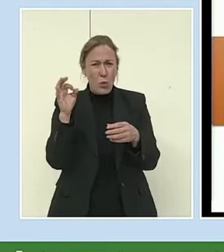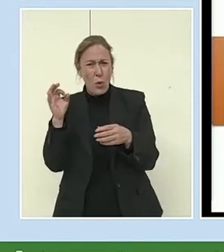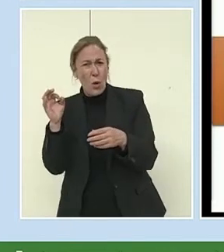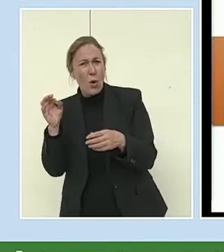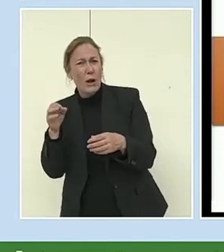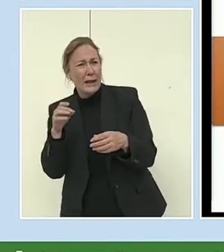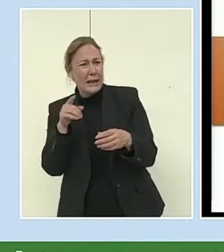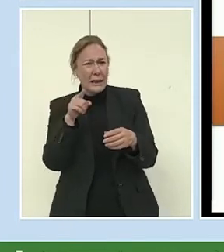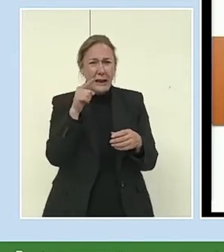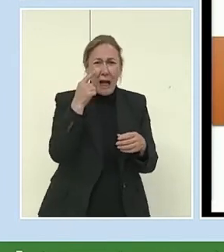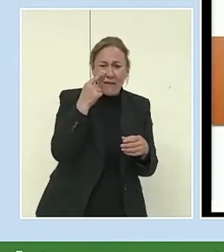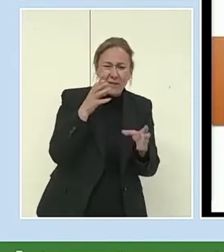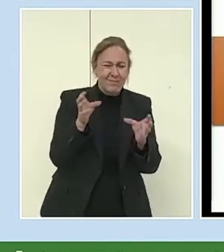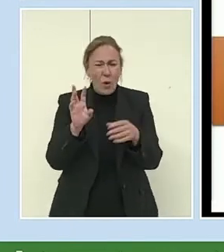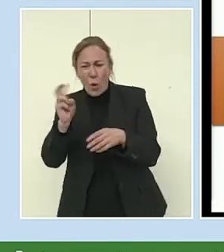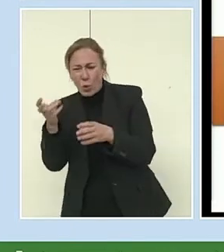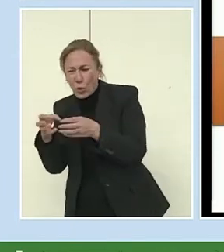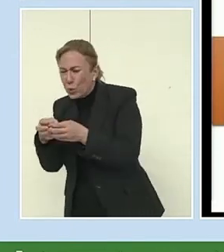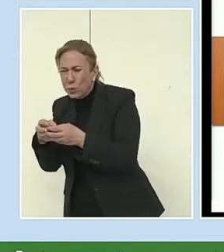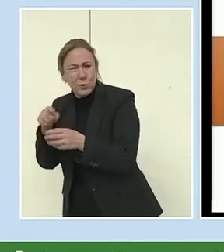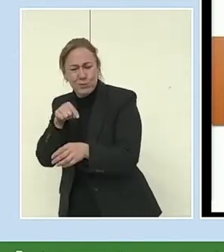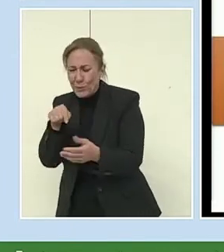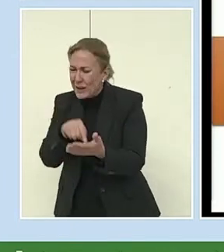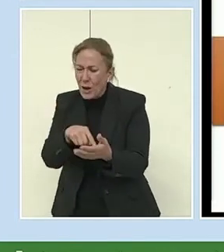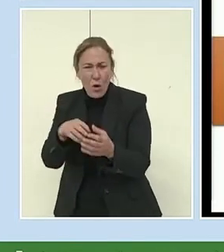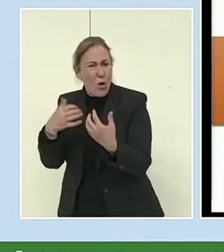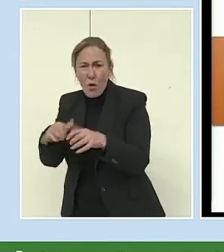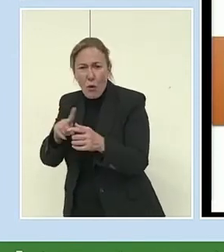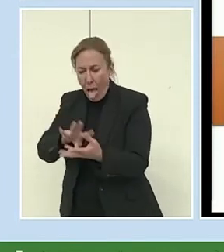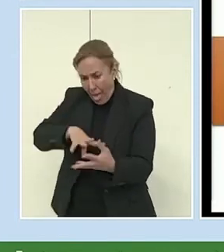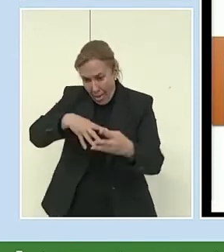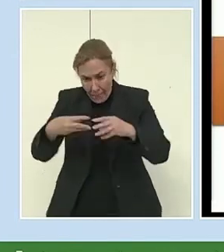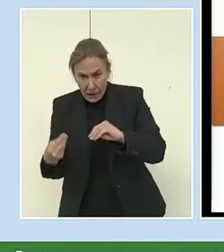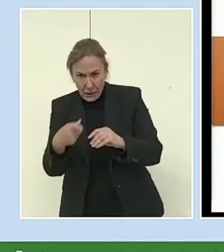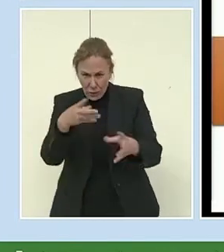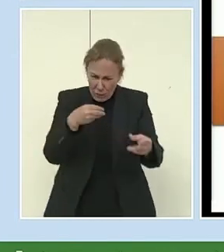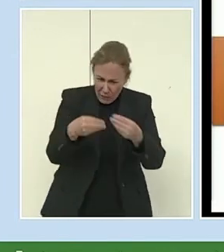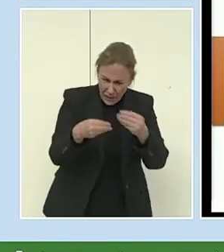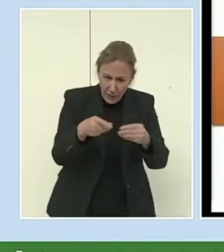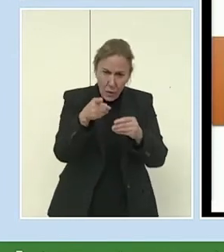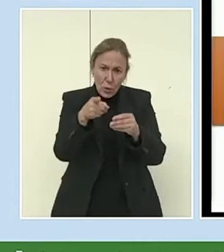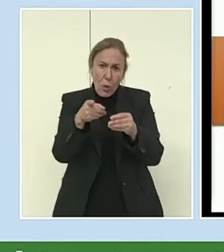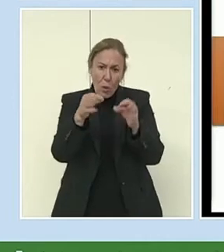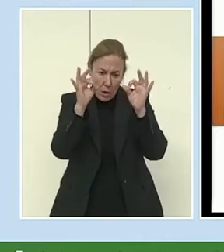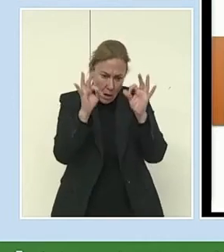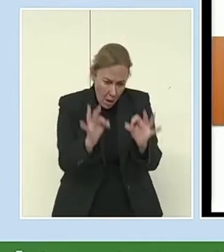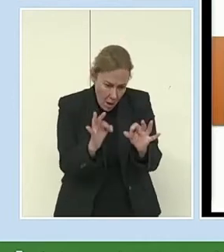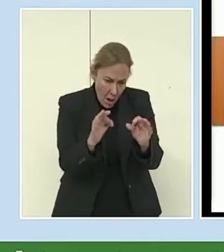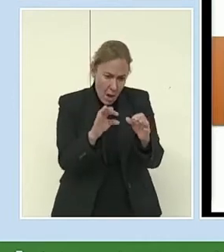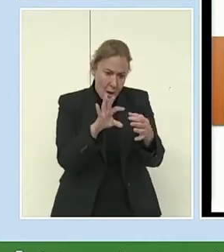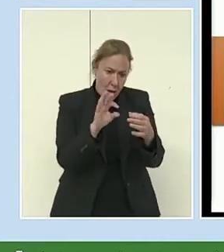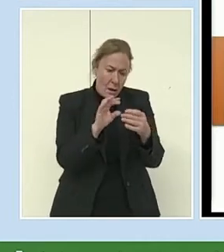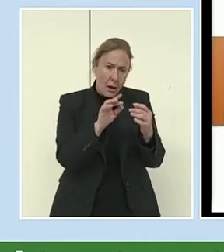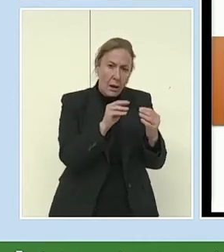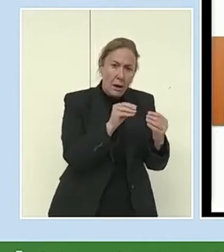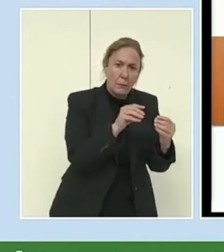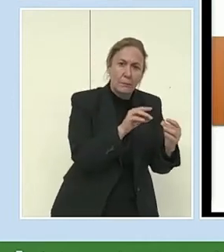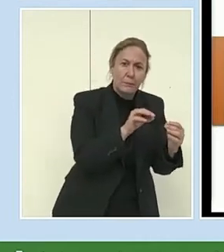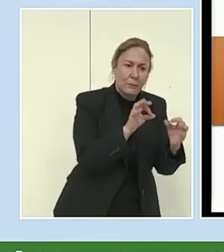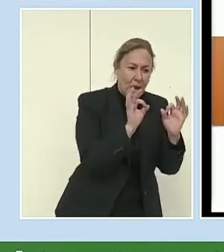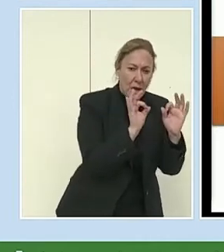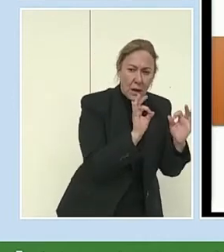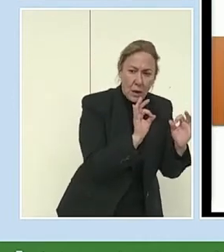y que no les funciona con otro. Adáptenla, sean muy flexibles, no se atengan a la guía estrictamente. Y, a partir de ahí,